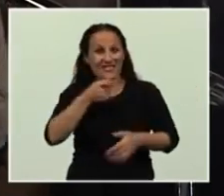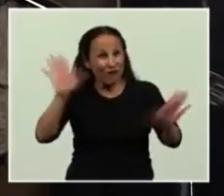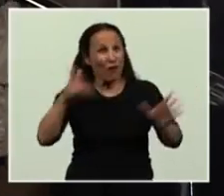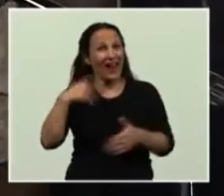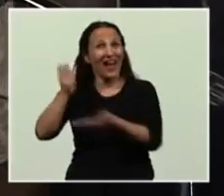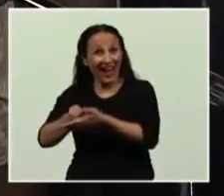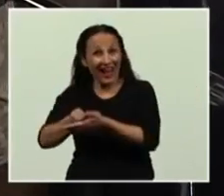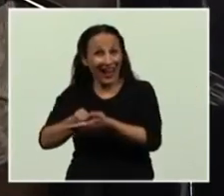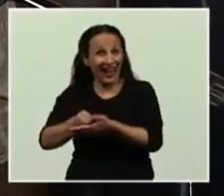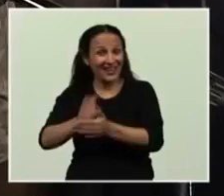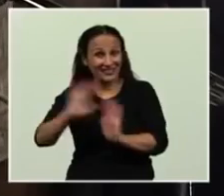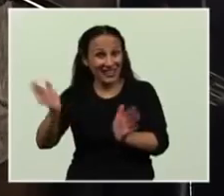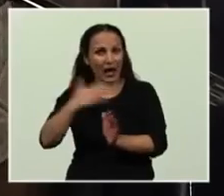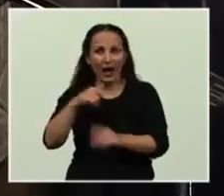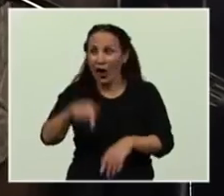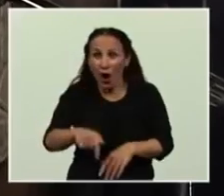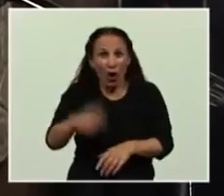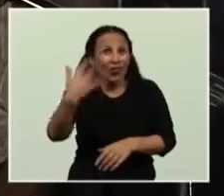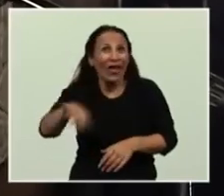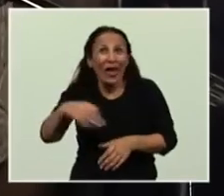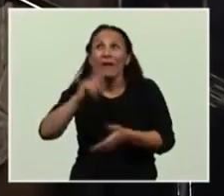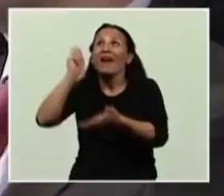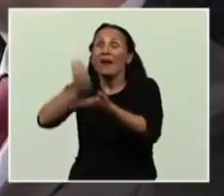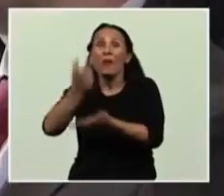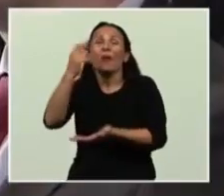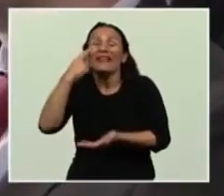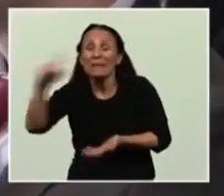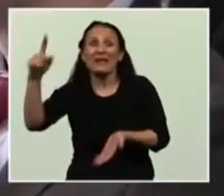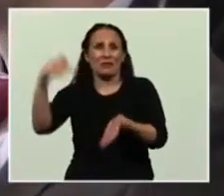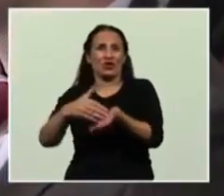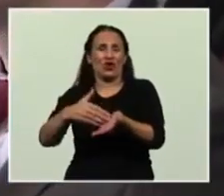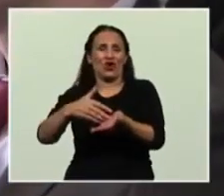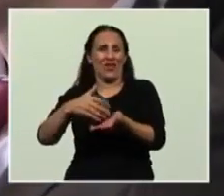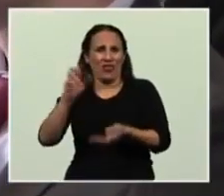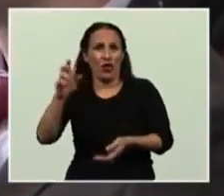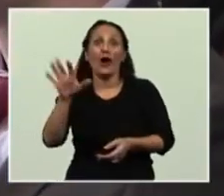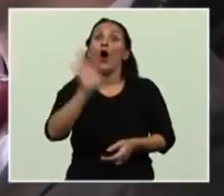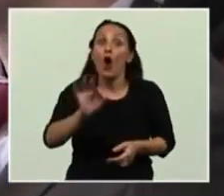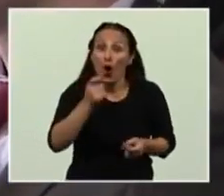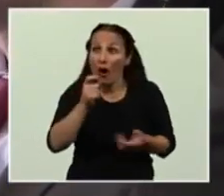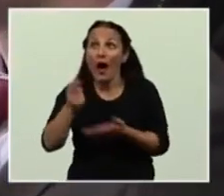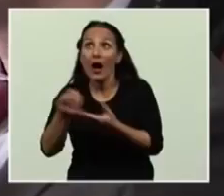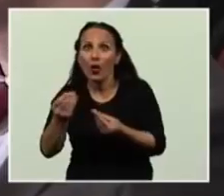tendríamos que estar pagando 20.000 millones de dólares o emitiendo bonos,